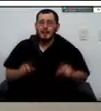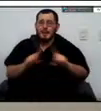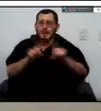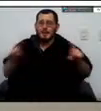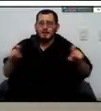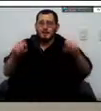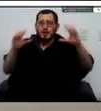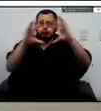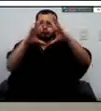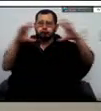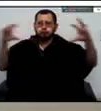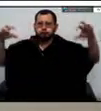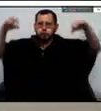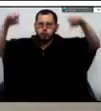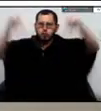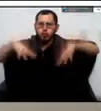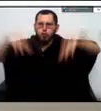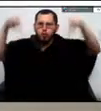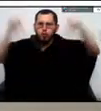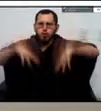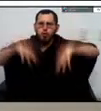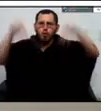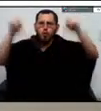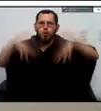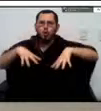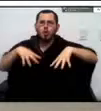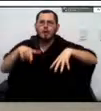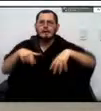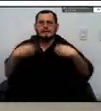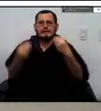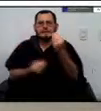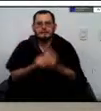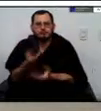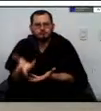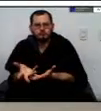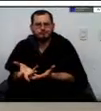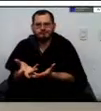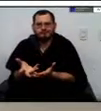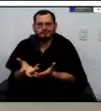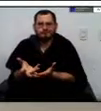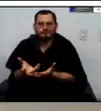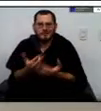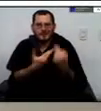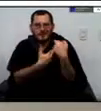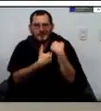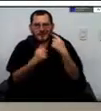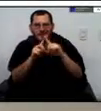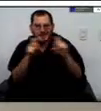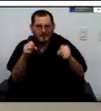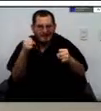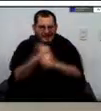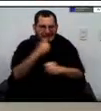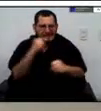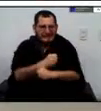que es cuando más trabajo pues tenemos nosotros en el tema de las emergencias